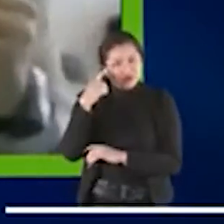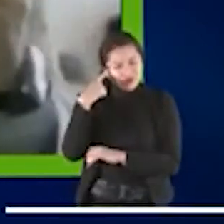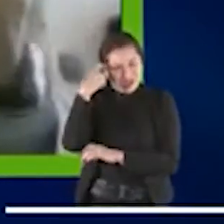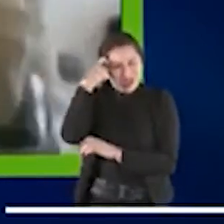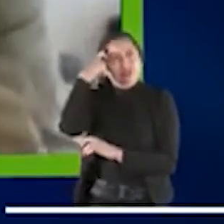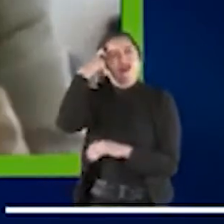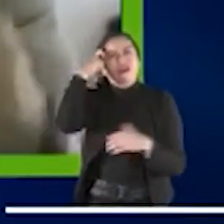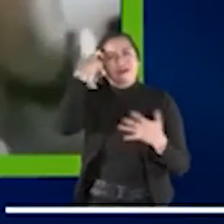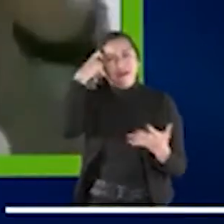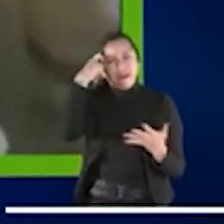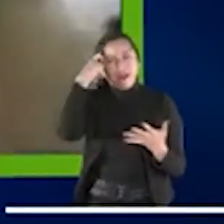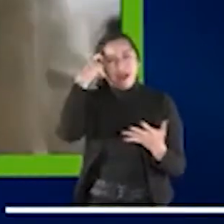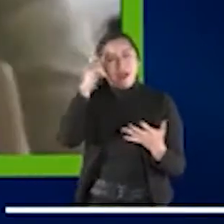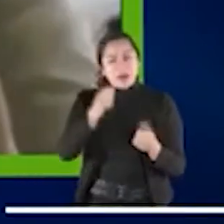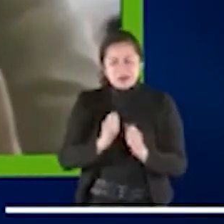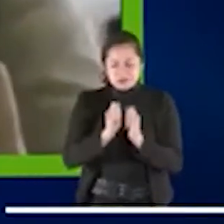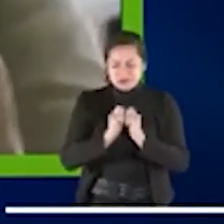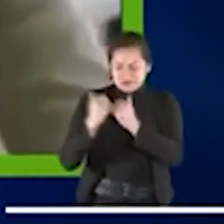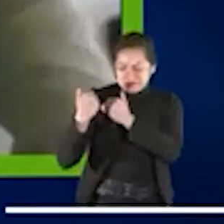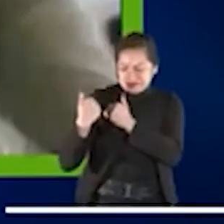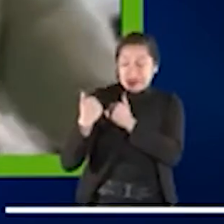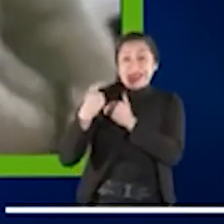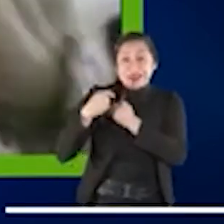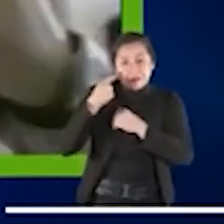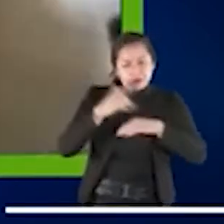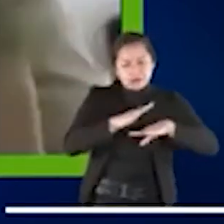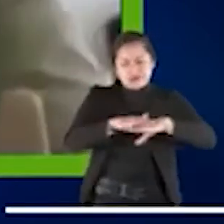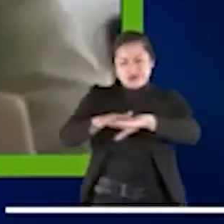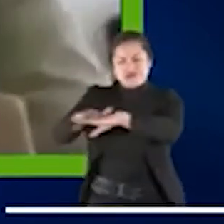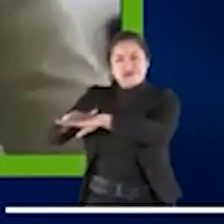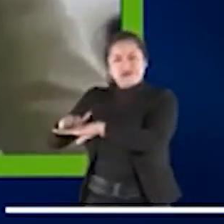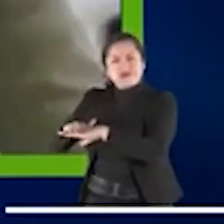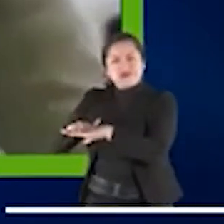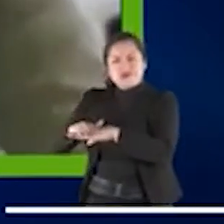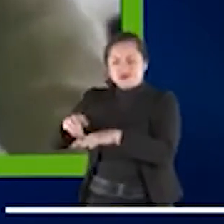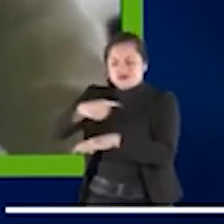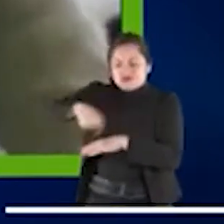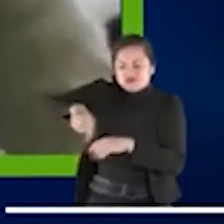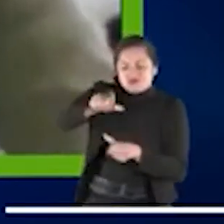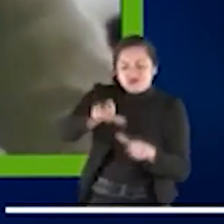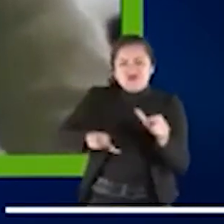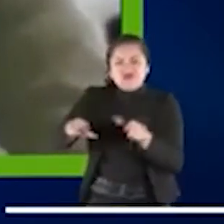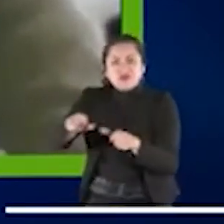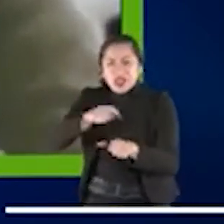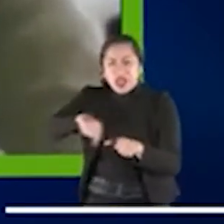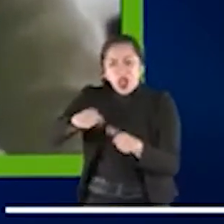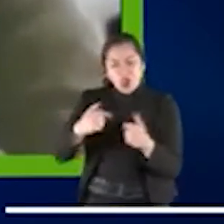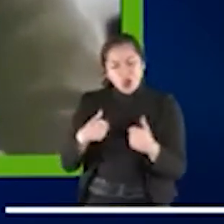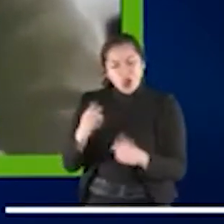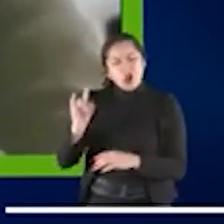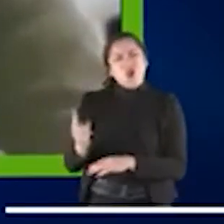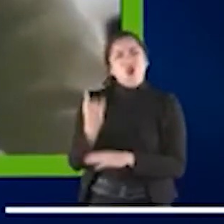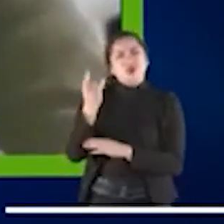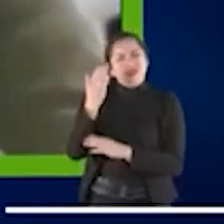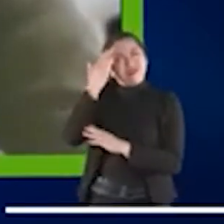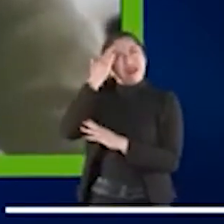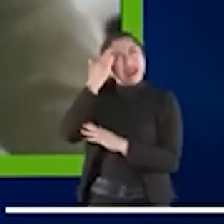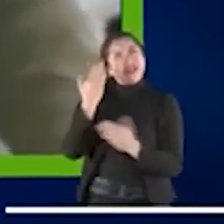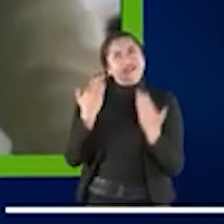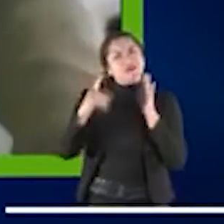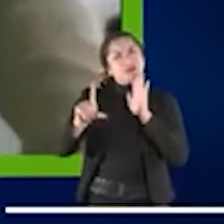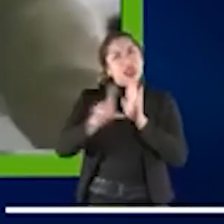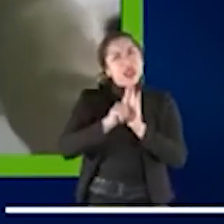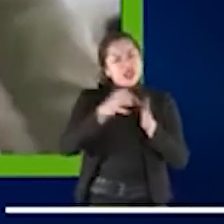con la obligación de comunicar a la sociedad, de sensibilizar a la sociedad sobre los beneficios de la justicia restaurativa.